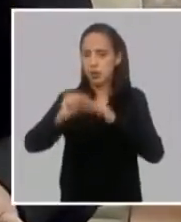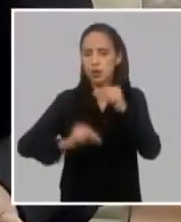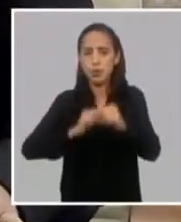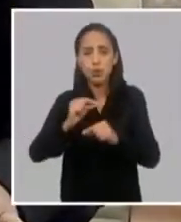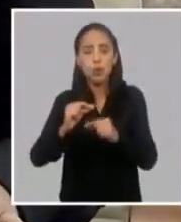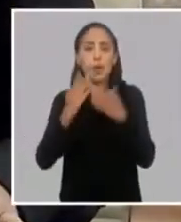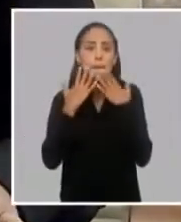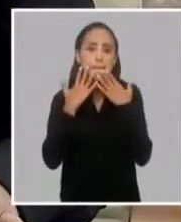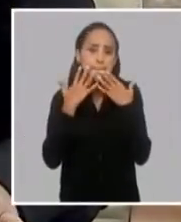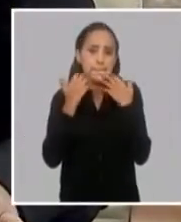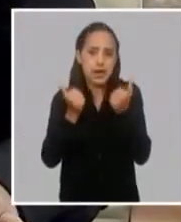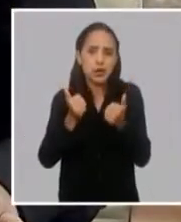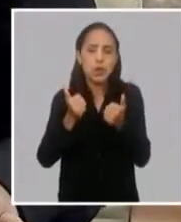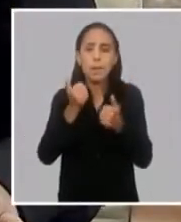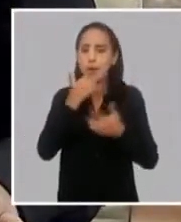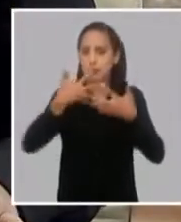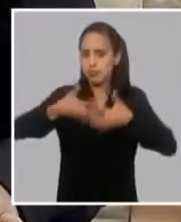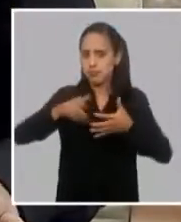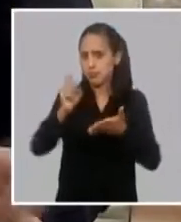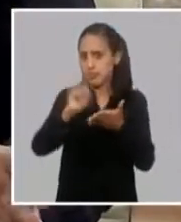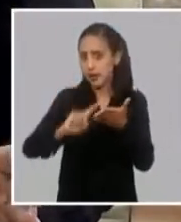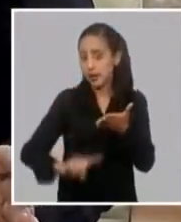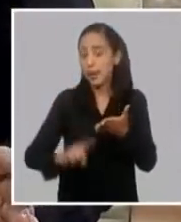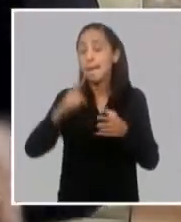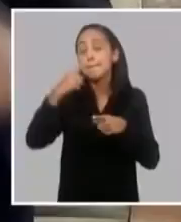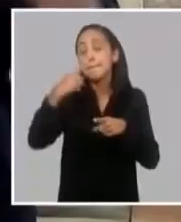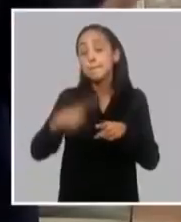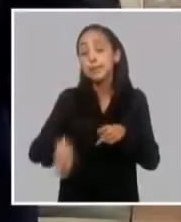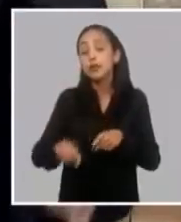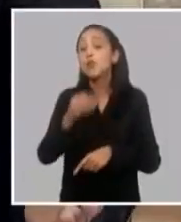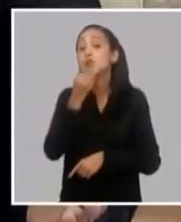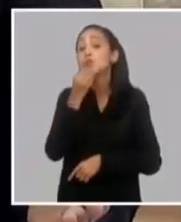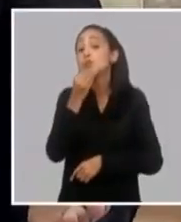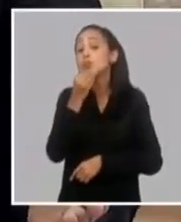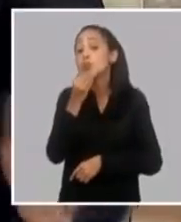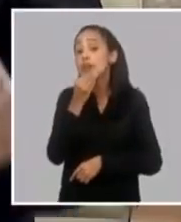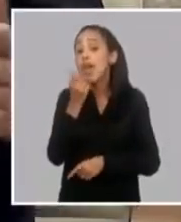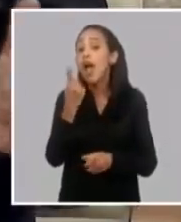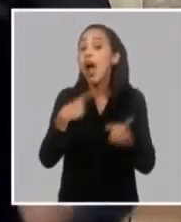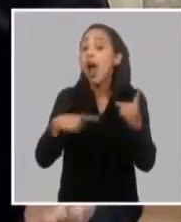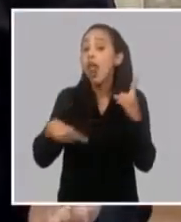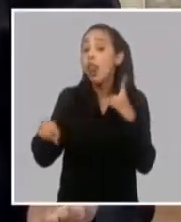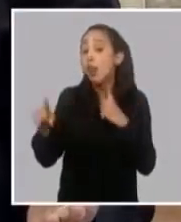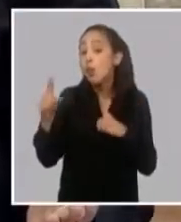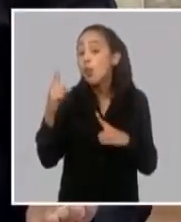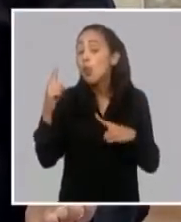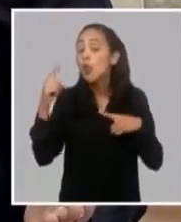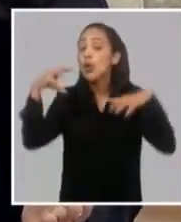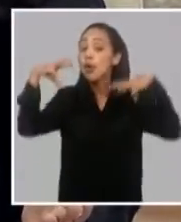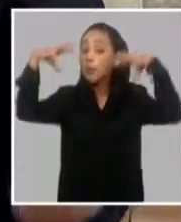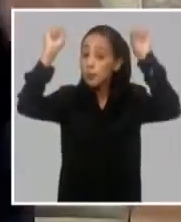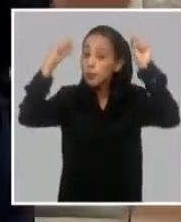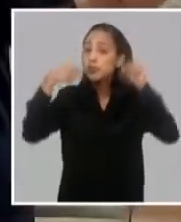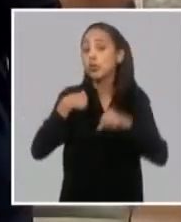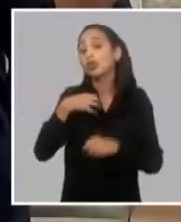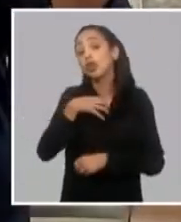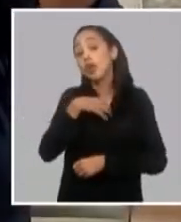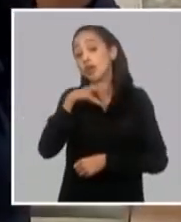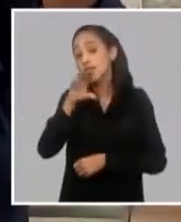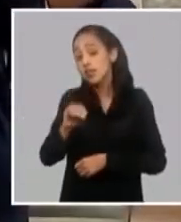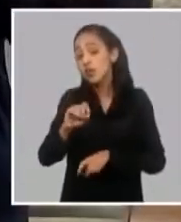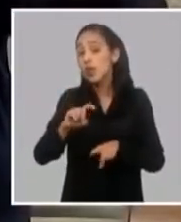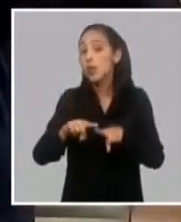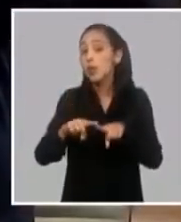la capacidad de generación, pero pueden existir afectaciones, tengo que decirlo, porque estamos